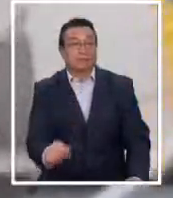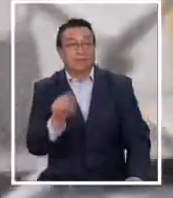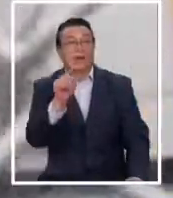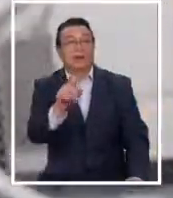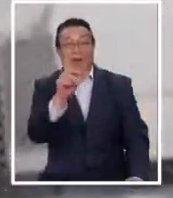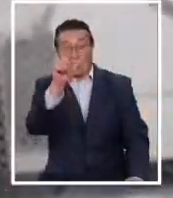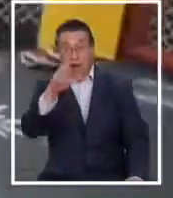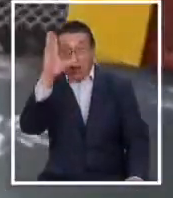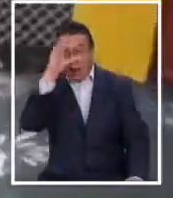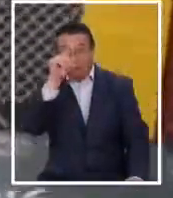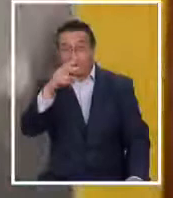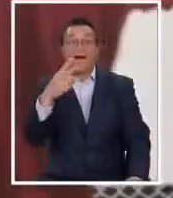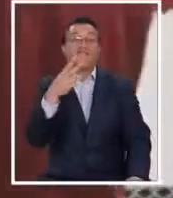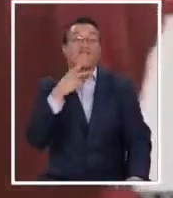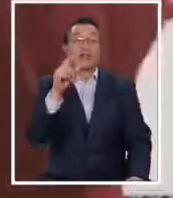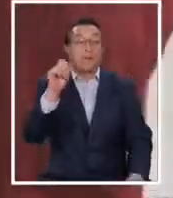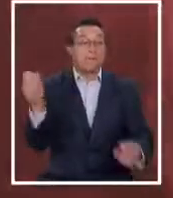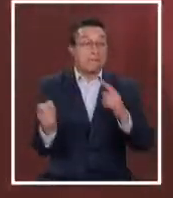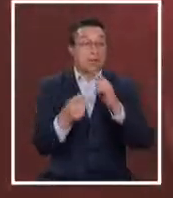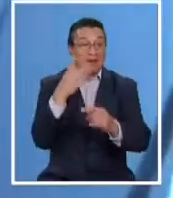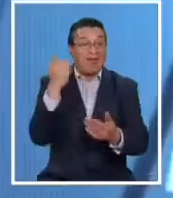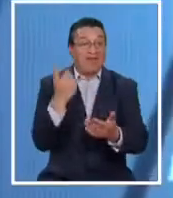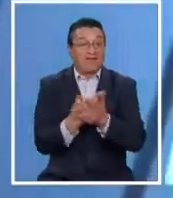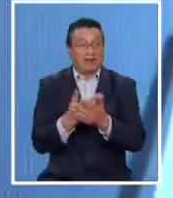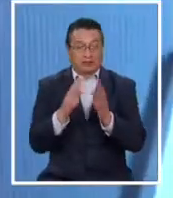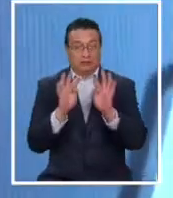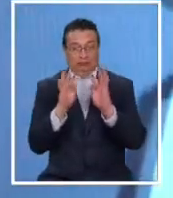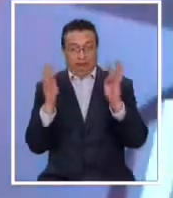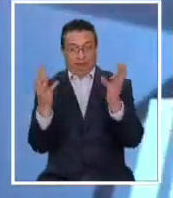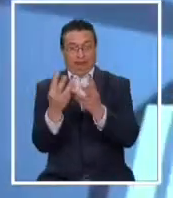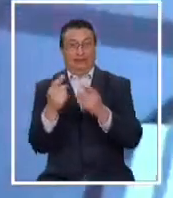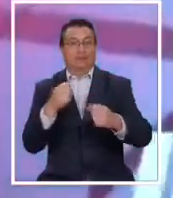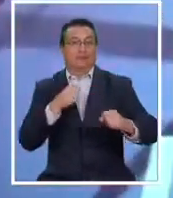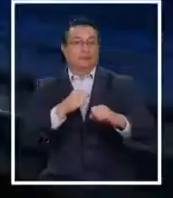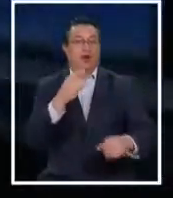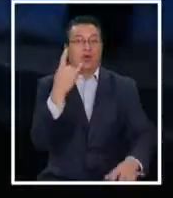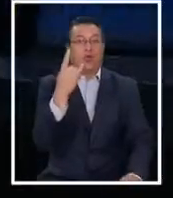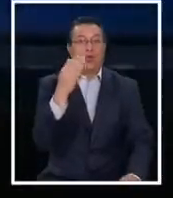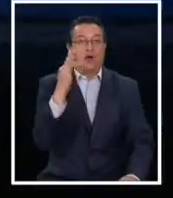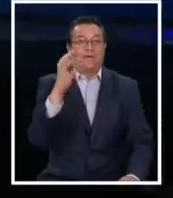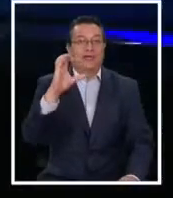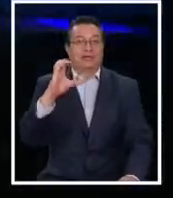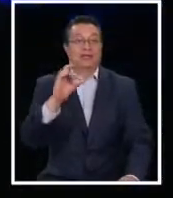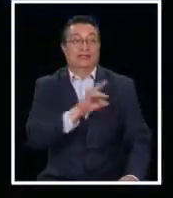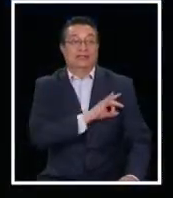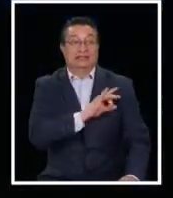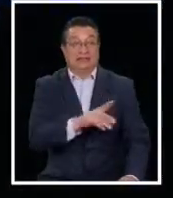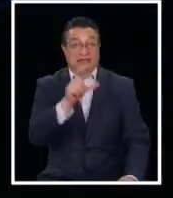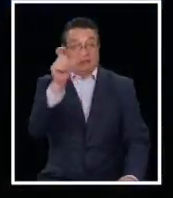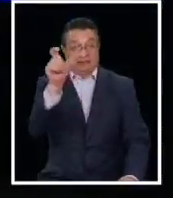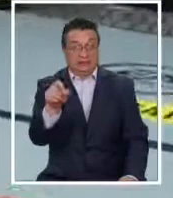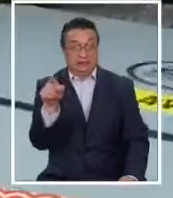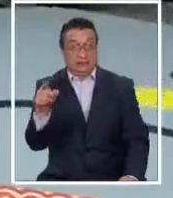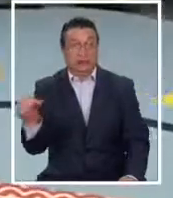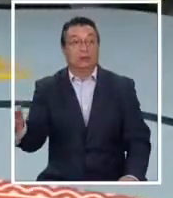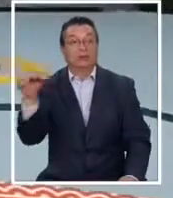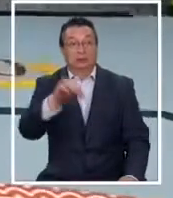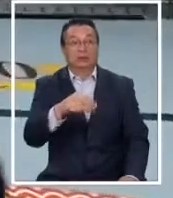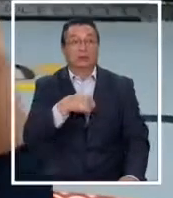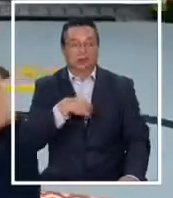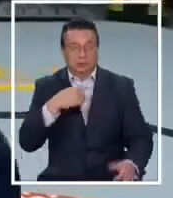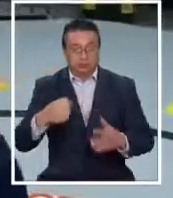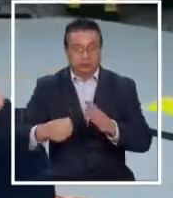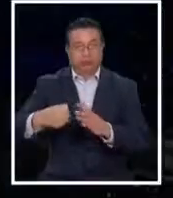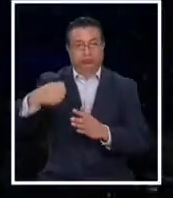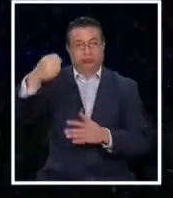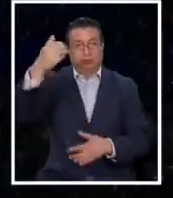Será la noche de su vida, la primera vez que suba a un octágono como peleador de la UFC. El chileno Ignacio La Jaula Bahamondes quiere escribir su historia